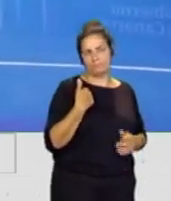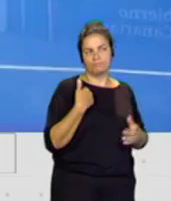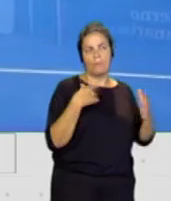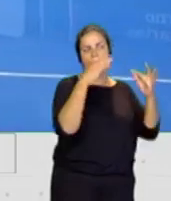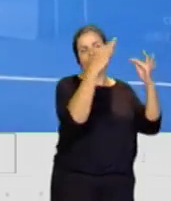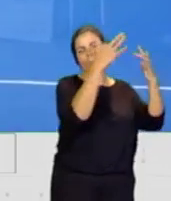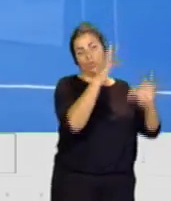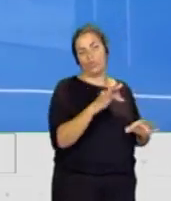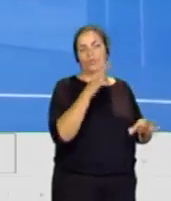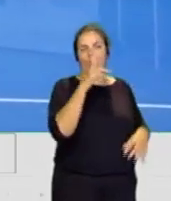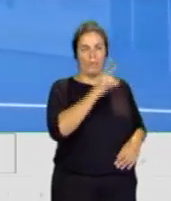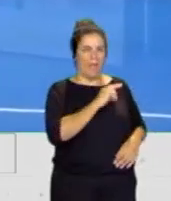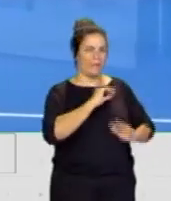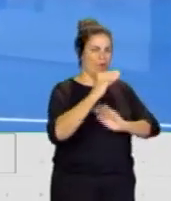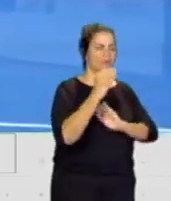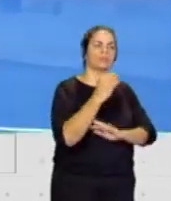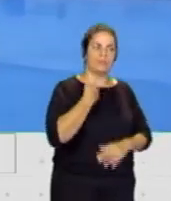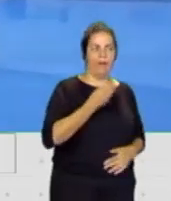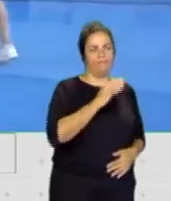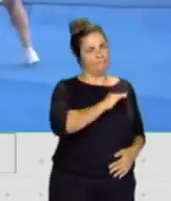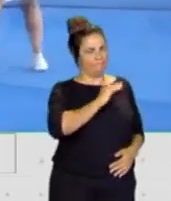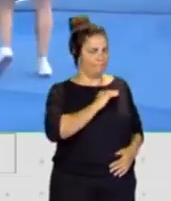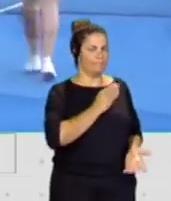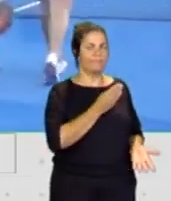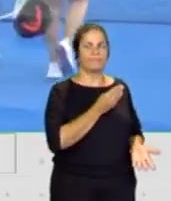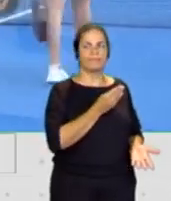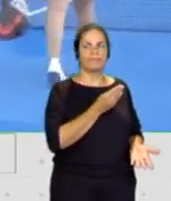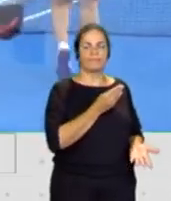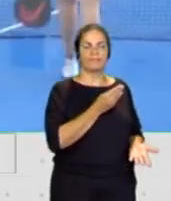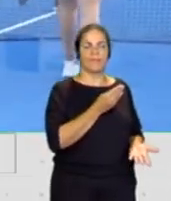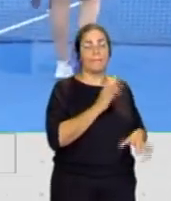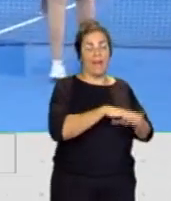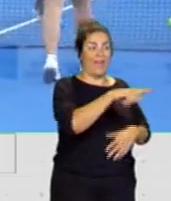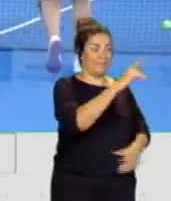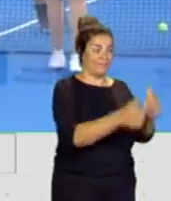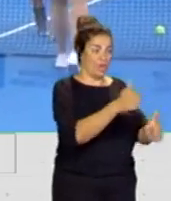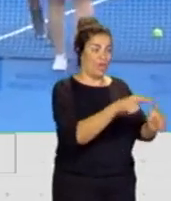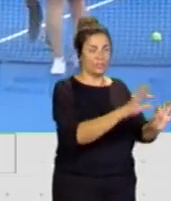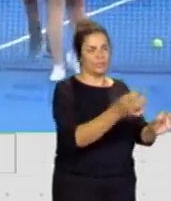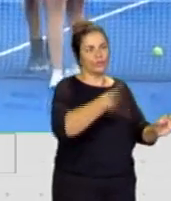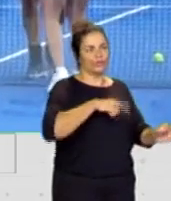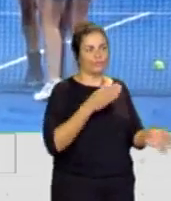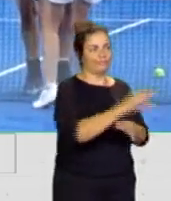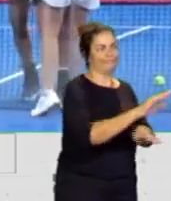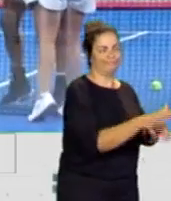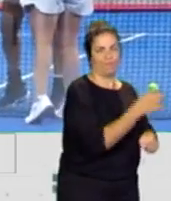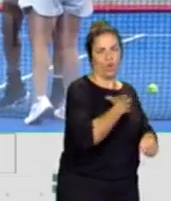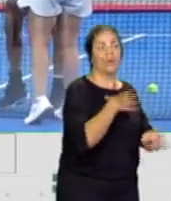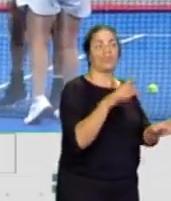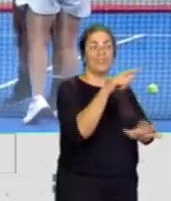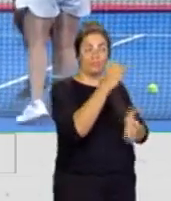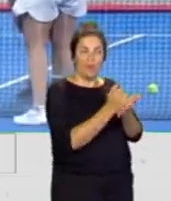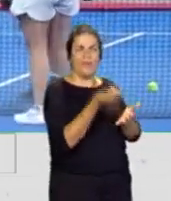dotación de premios, que es un nivel importante que nosotros no podemos hacernos cargo. Entonces, estas pruebas ya apuntúan para el circuito mundial, esta reparte